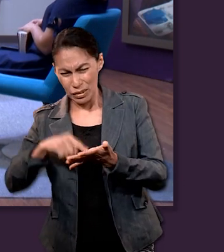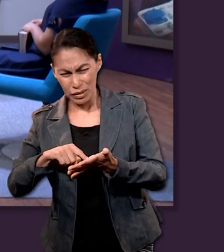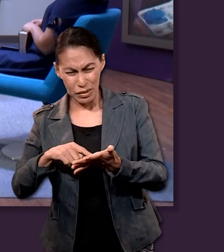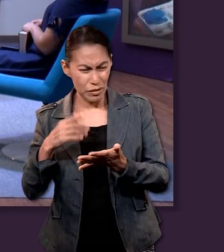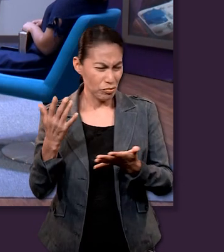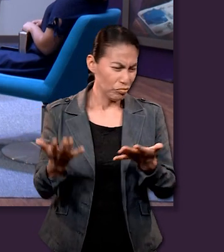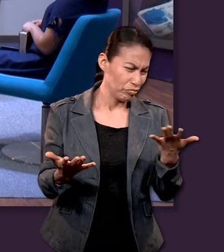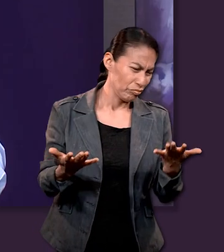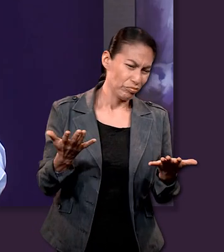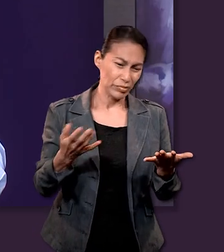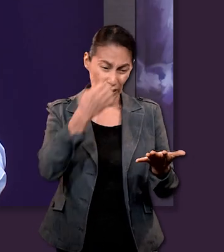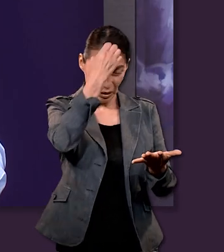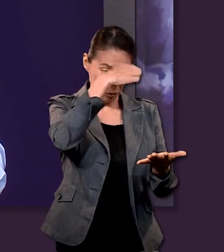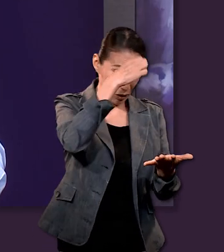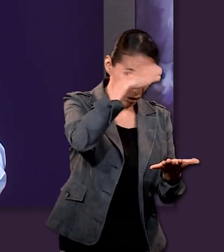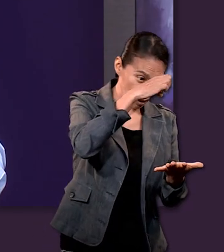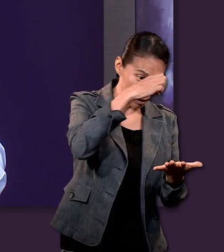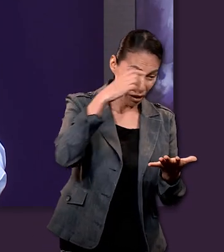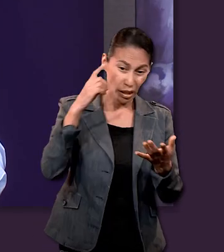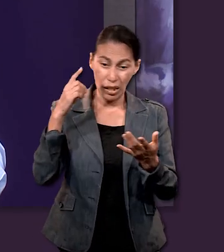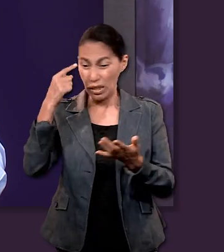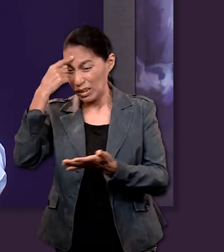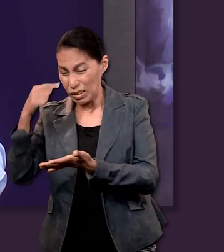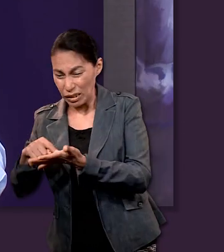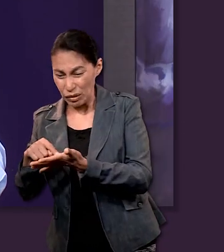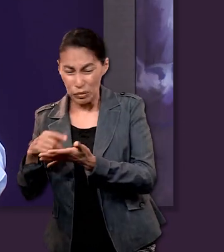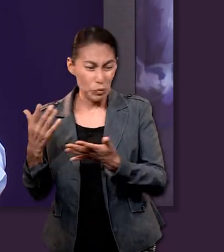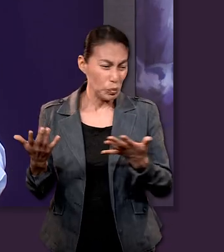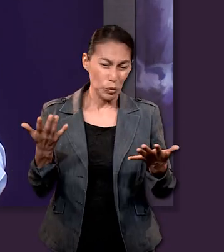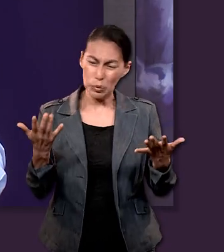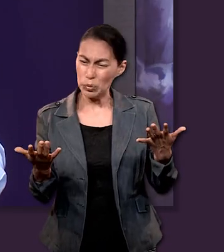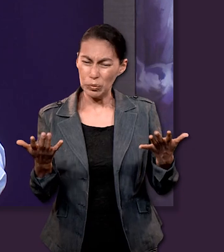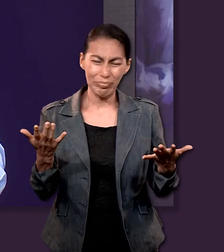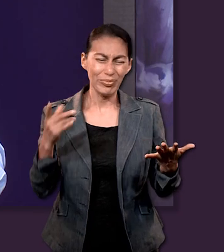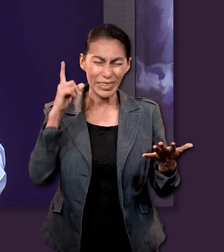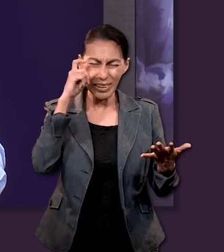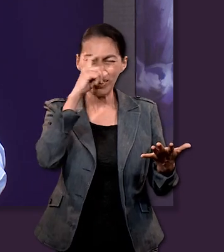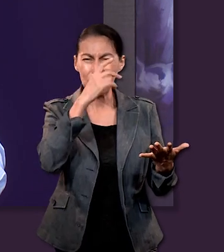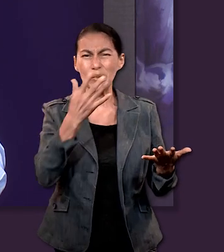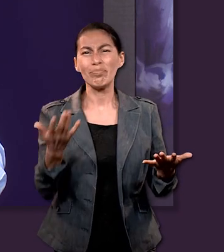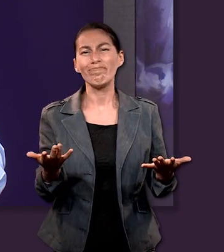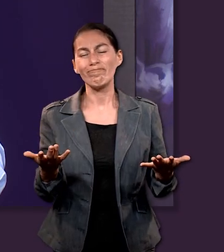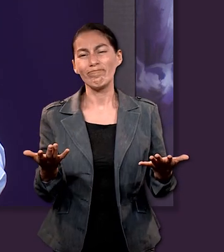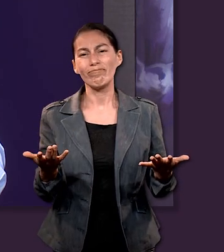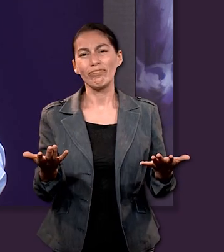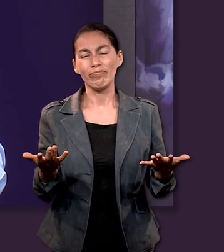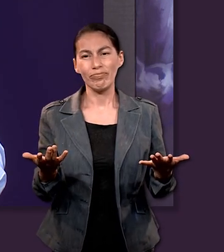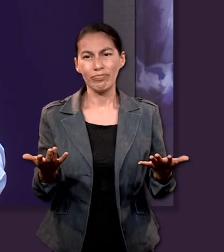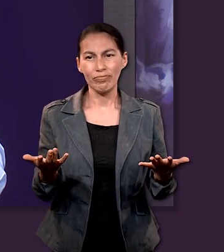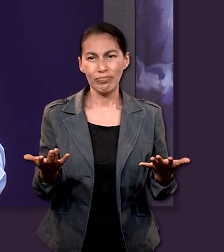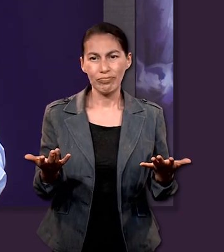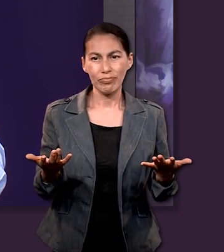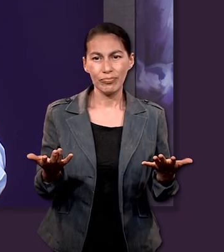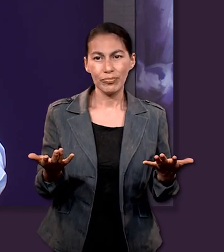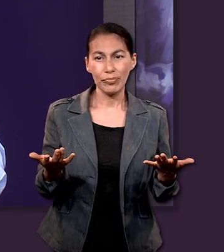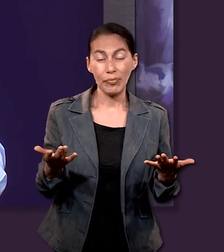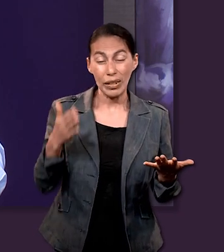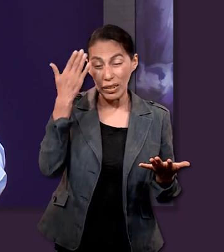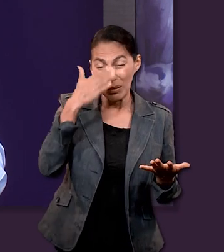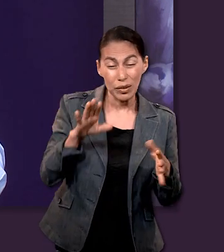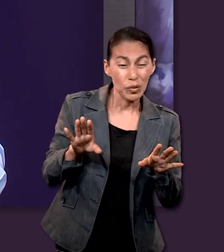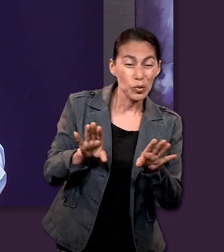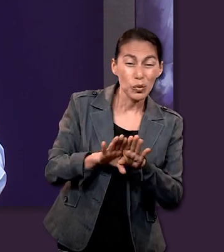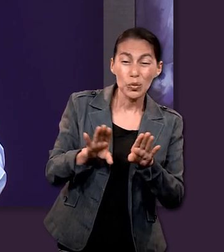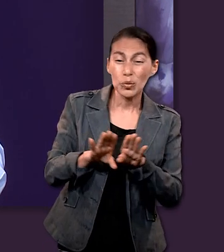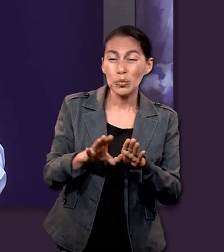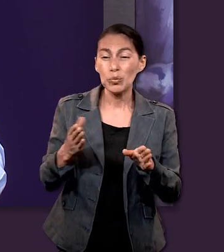choca con nuestras creencias. Es muy difícil a veces estar experimentando una situación difícil